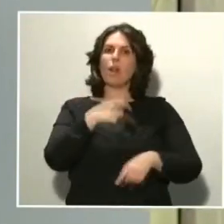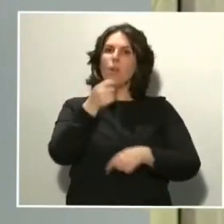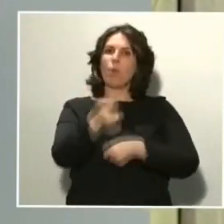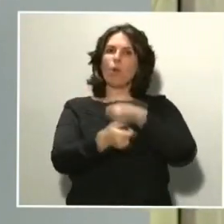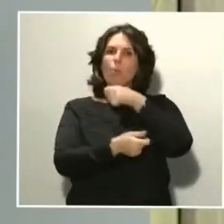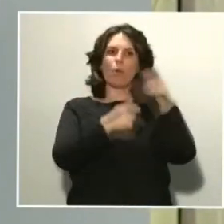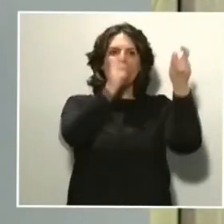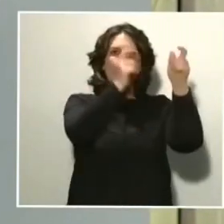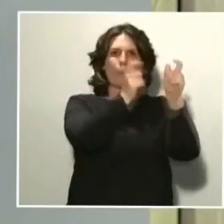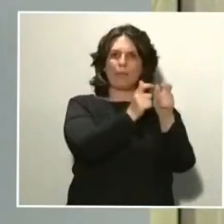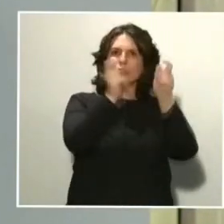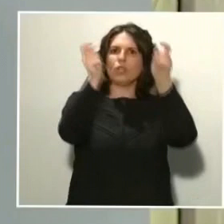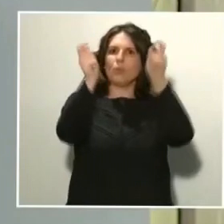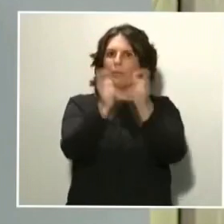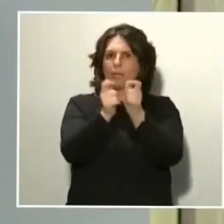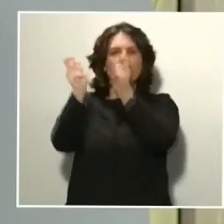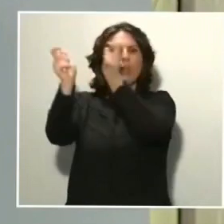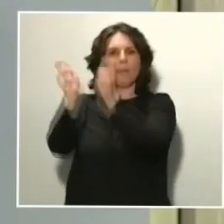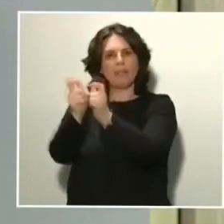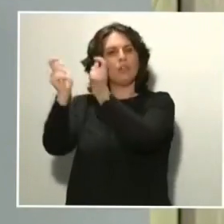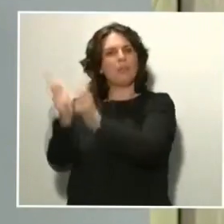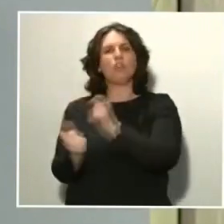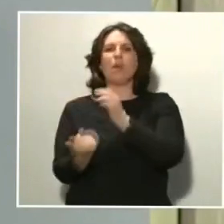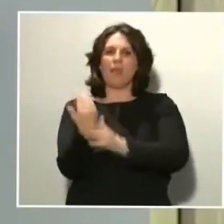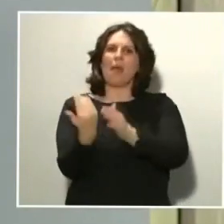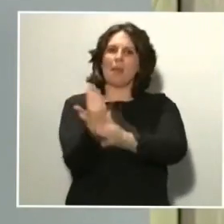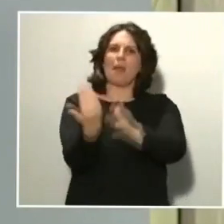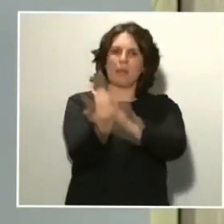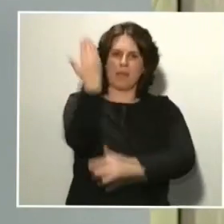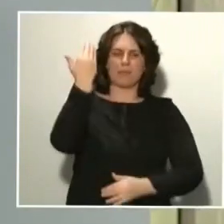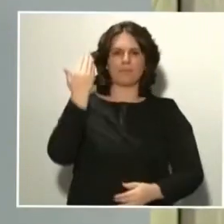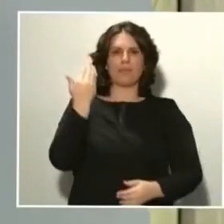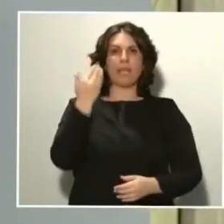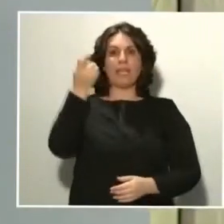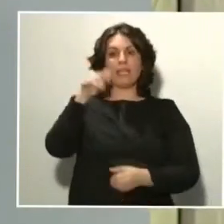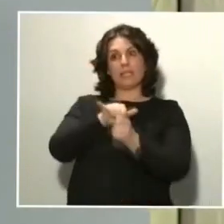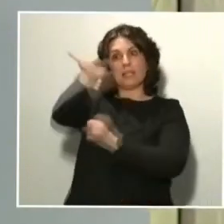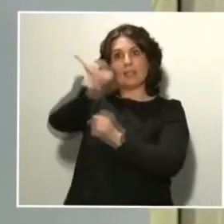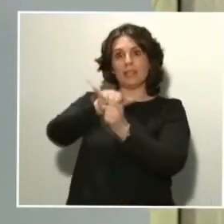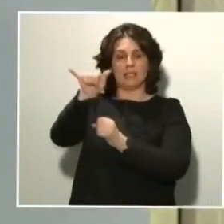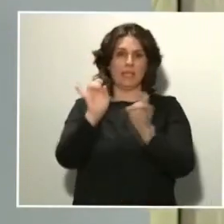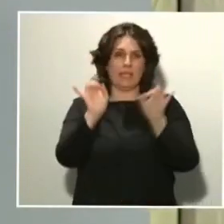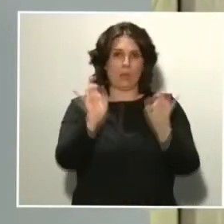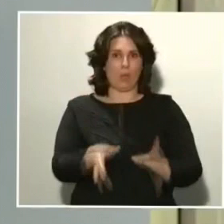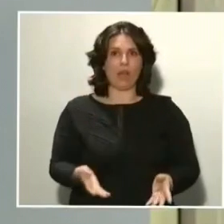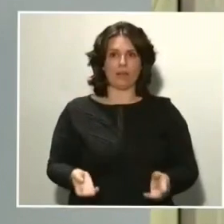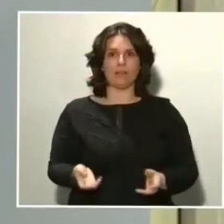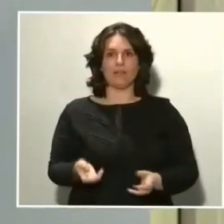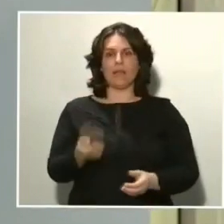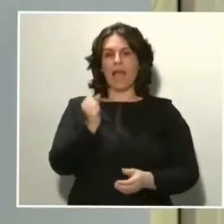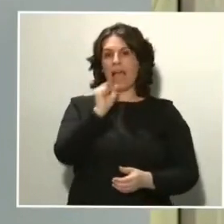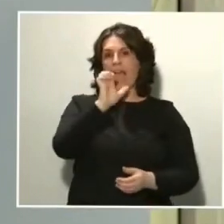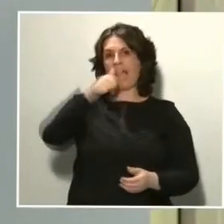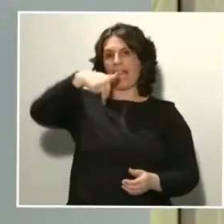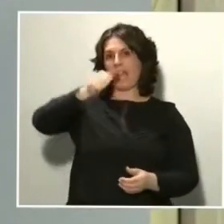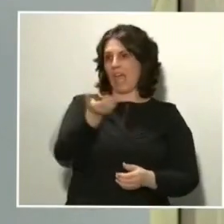cada día. Y en el transporte aéreo, en el que ocurre lo mismo, el nivel de operaciones de la red de AENA en el día de ayer fue